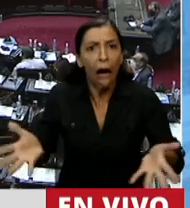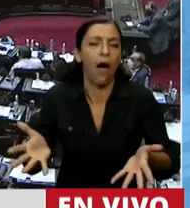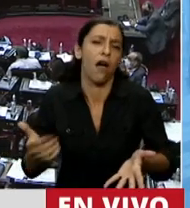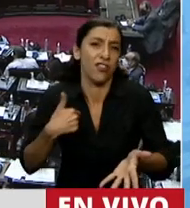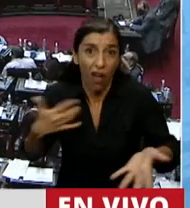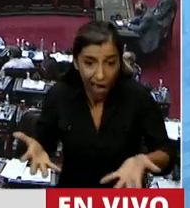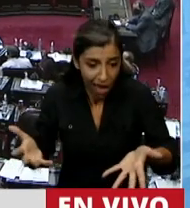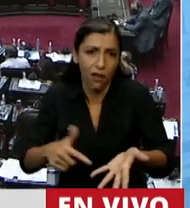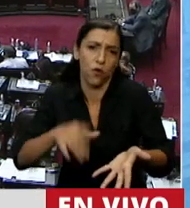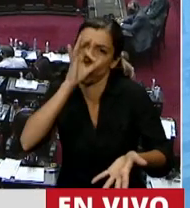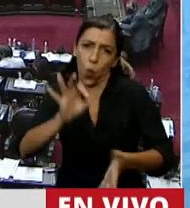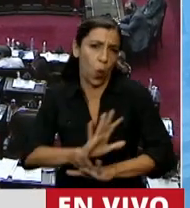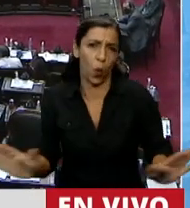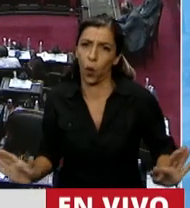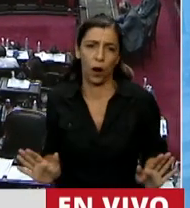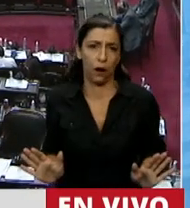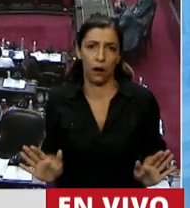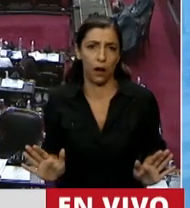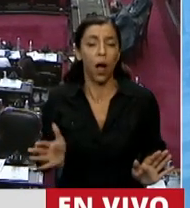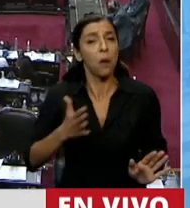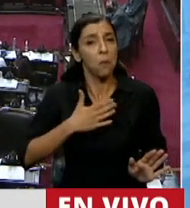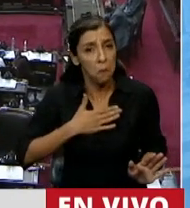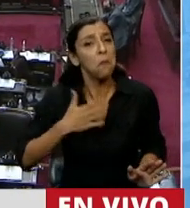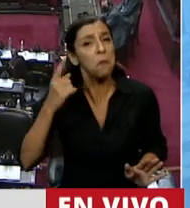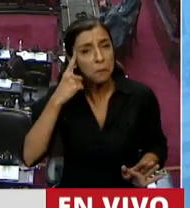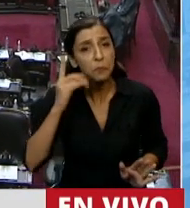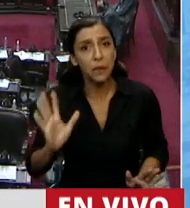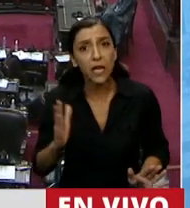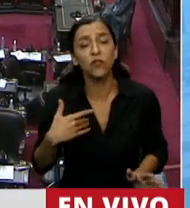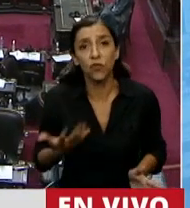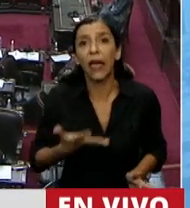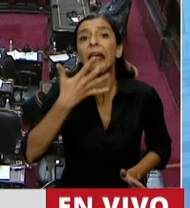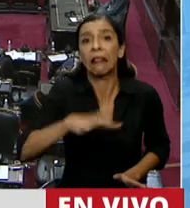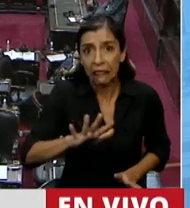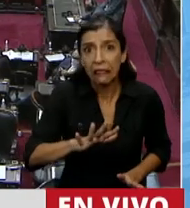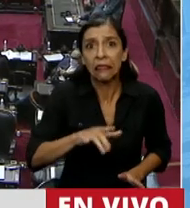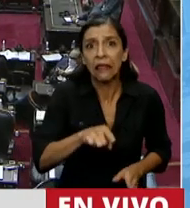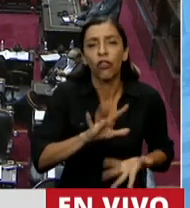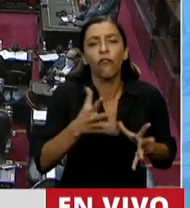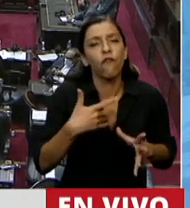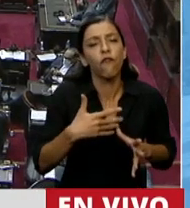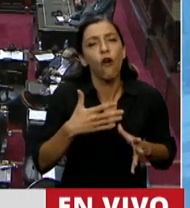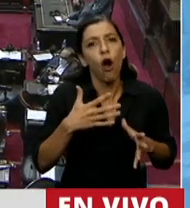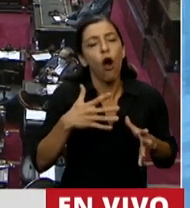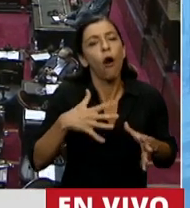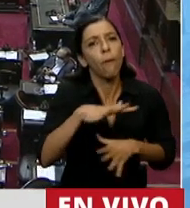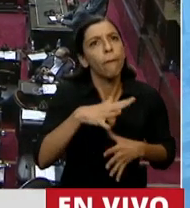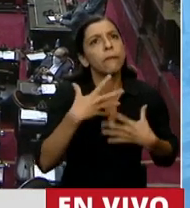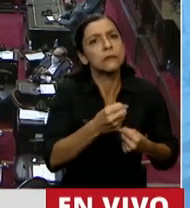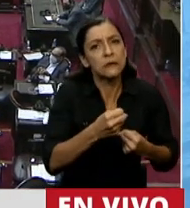Ejecutivo es un abordaje adecuado desde el punto de vista de los criterios sanitarios, pero también